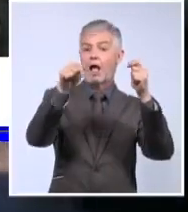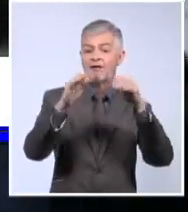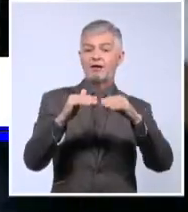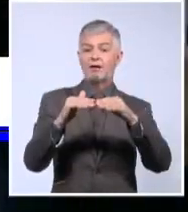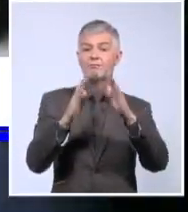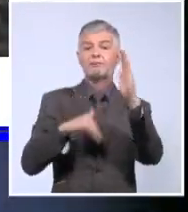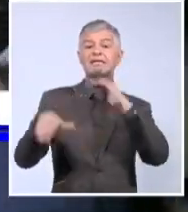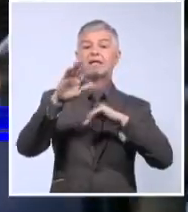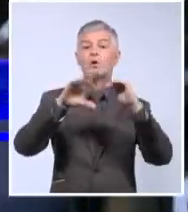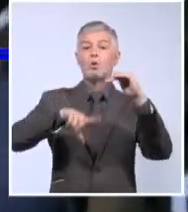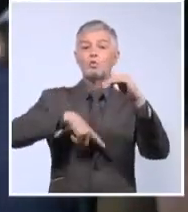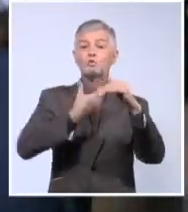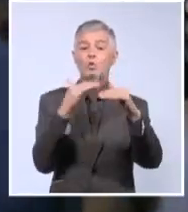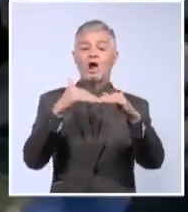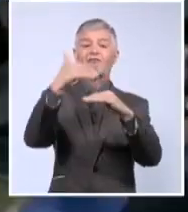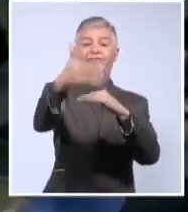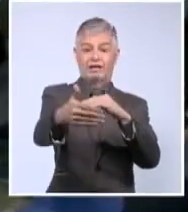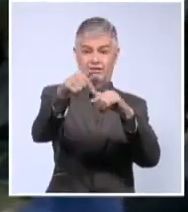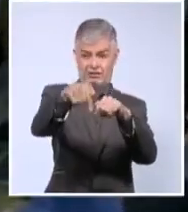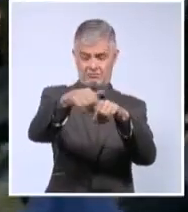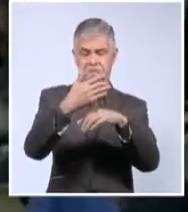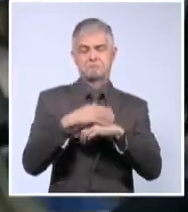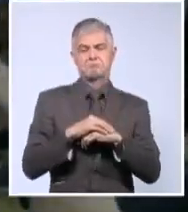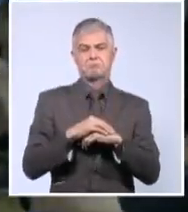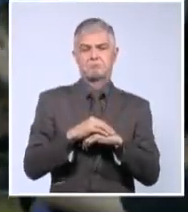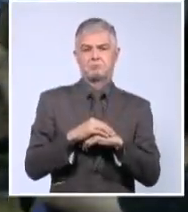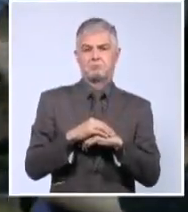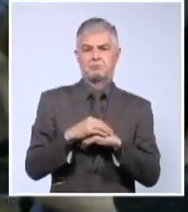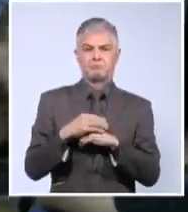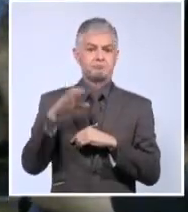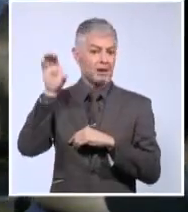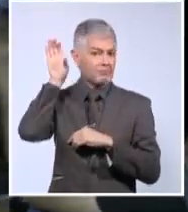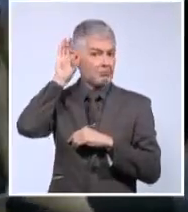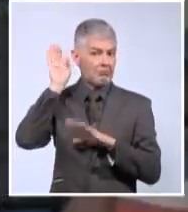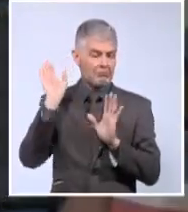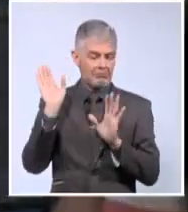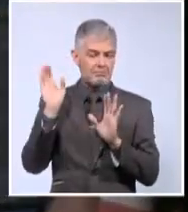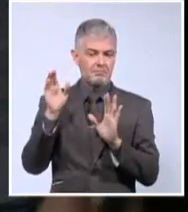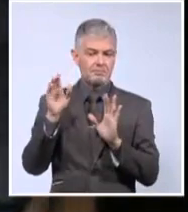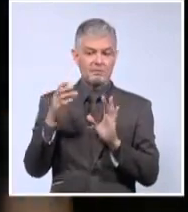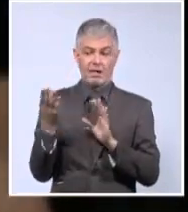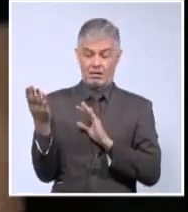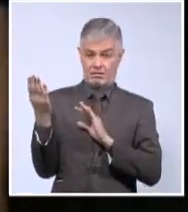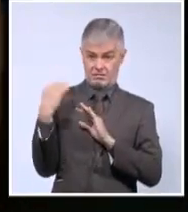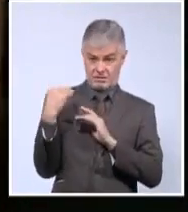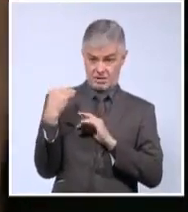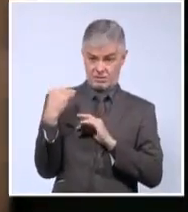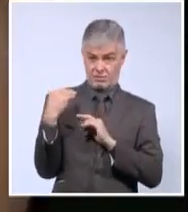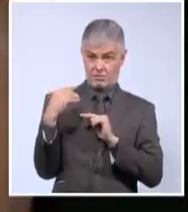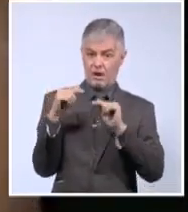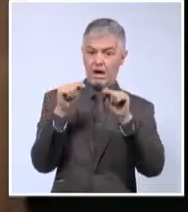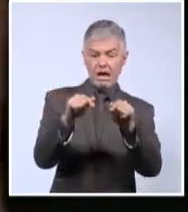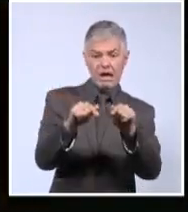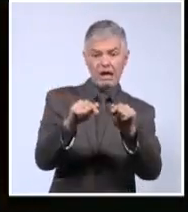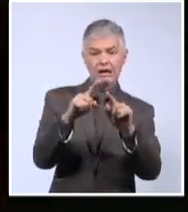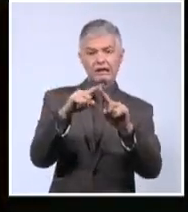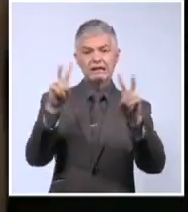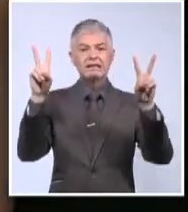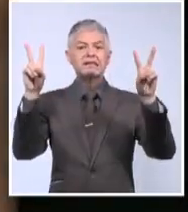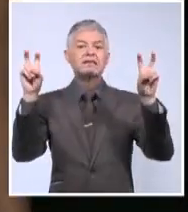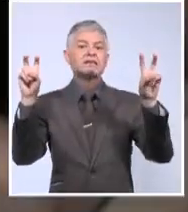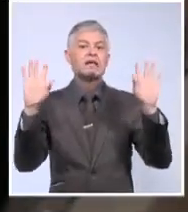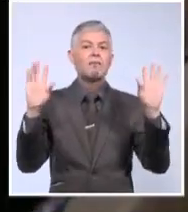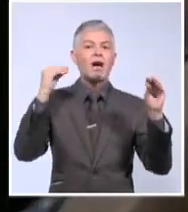y como se nos dijo que era un tema de preocupación de los